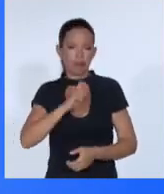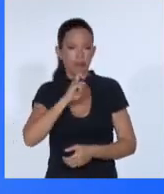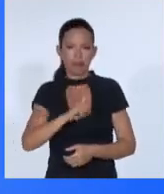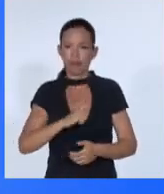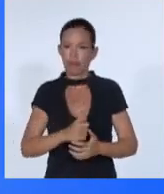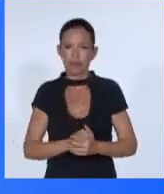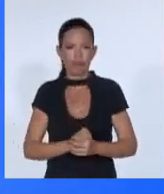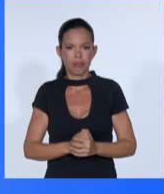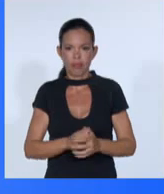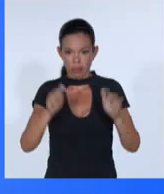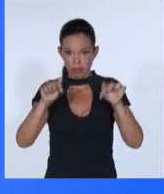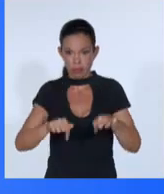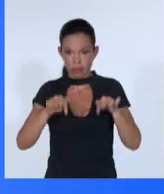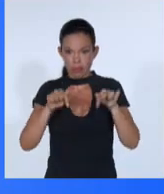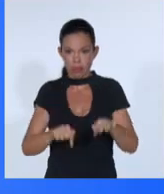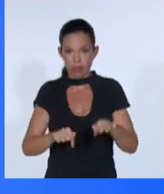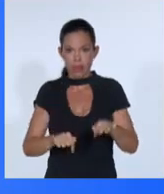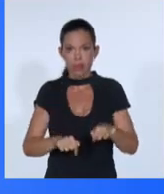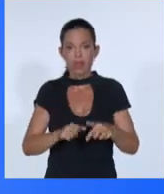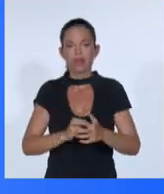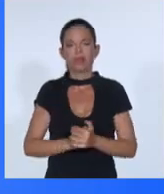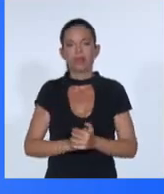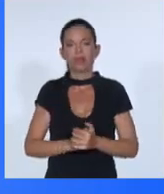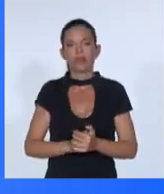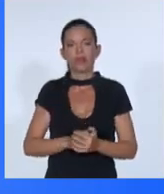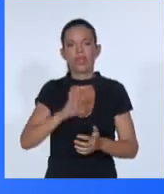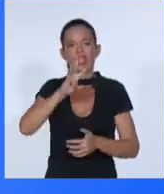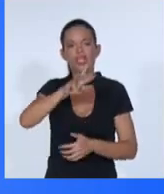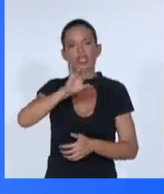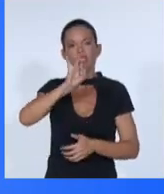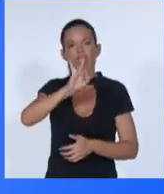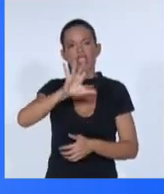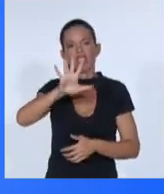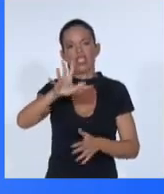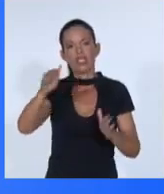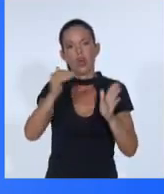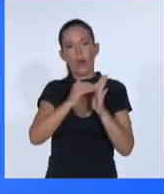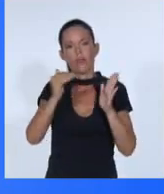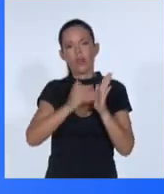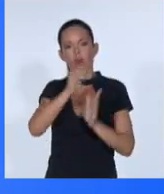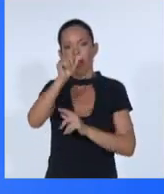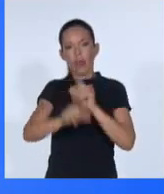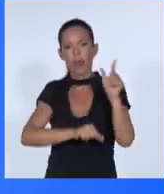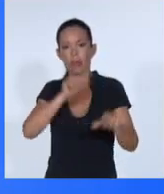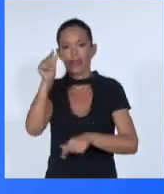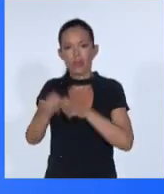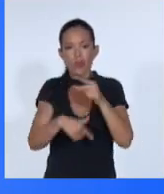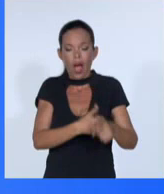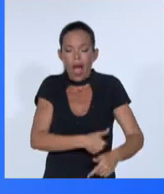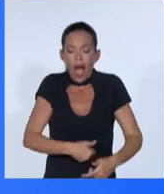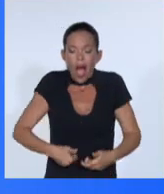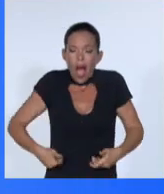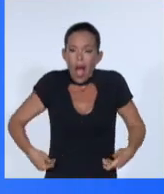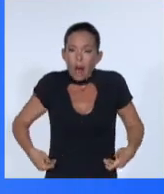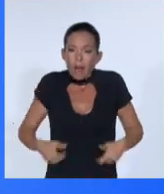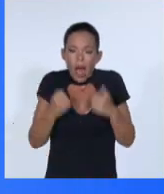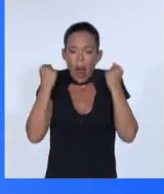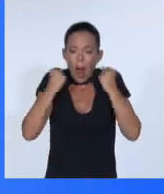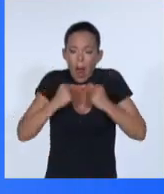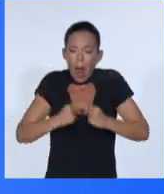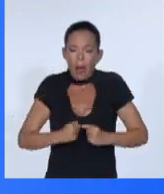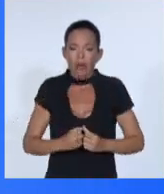millones de personas padecen hambre crónica, una cifra superior a la registrada en el año 2015.